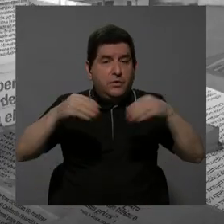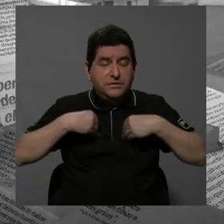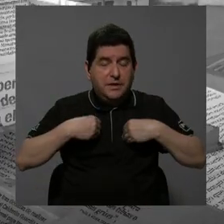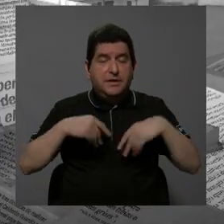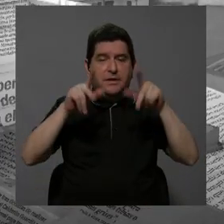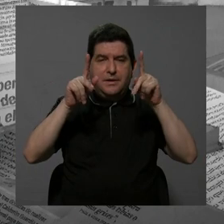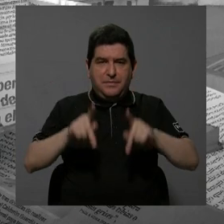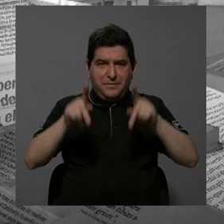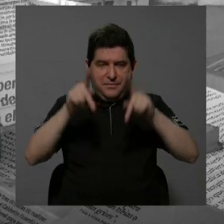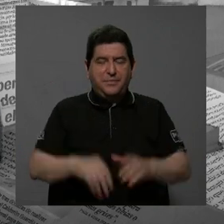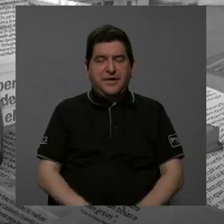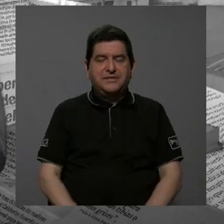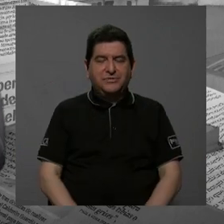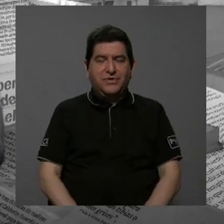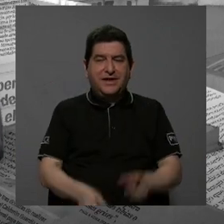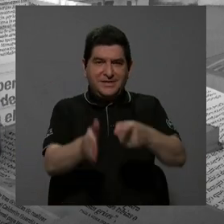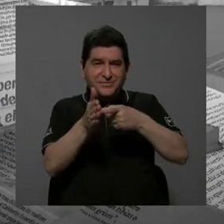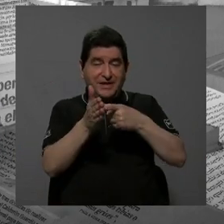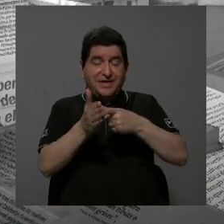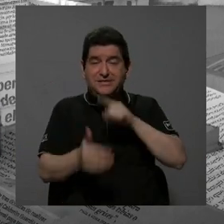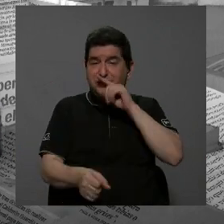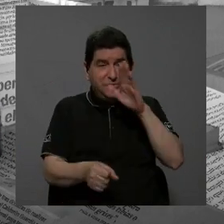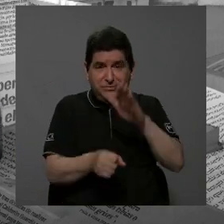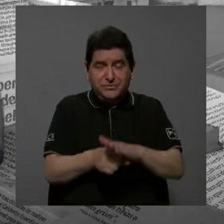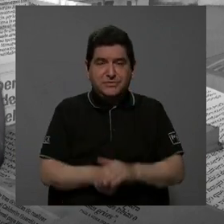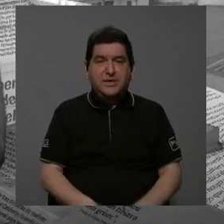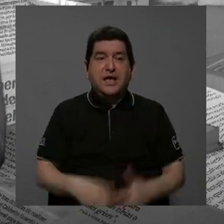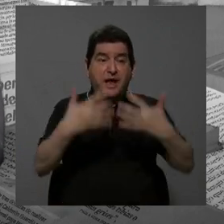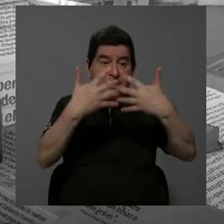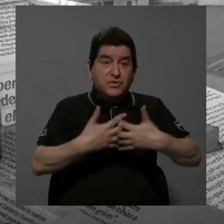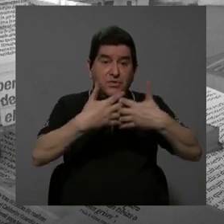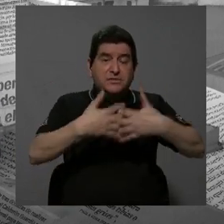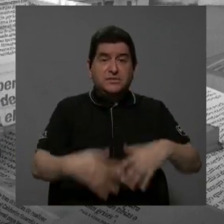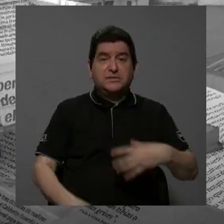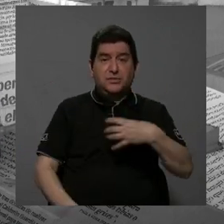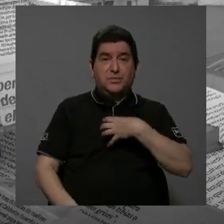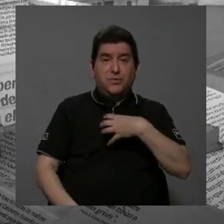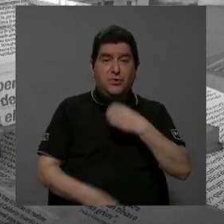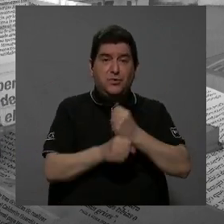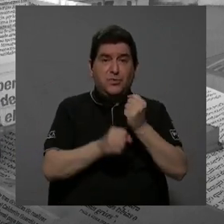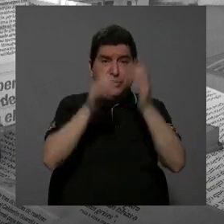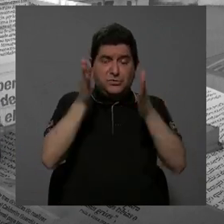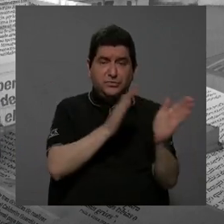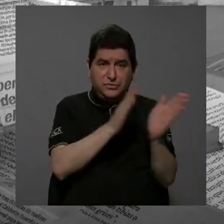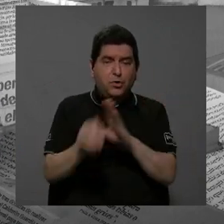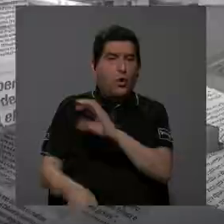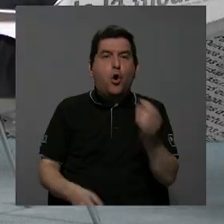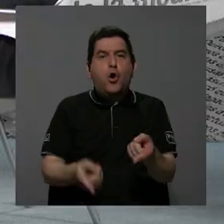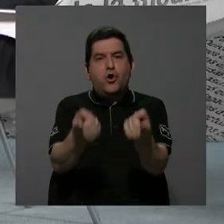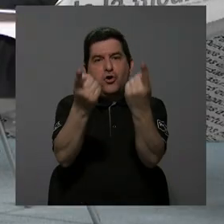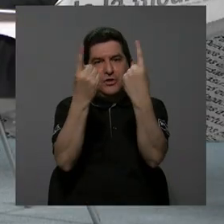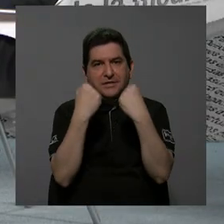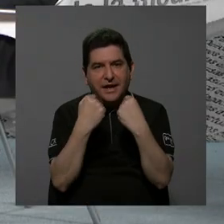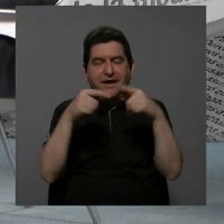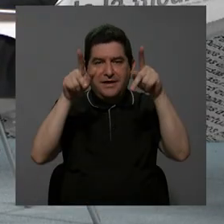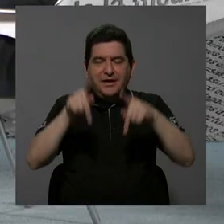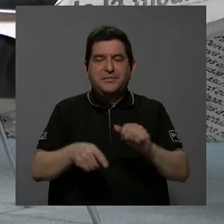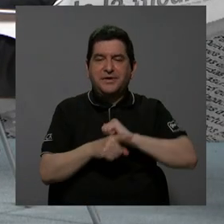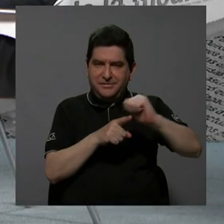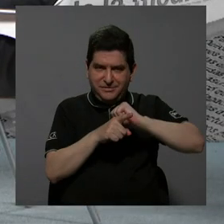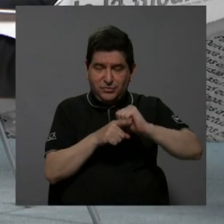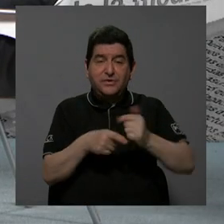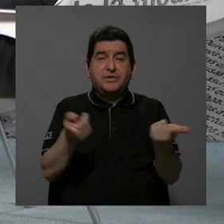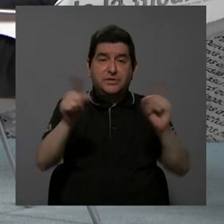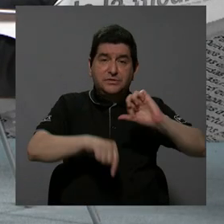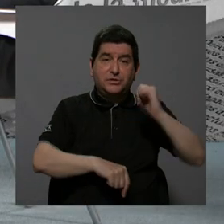requiere o con las capacidades. Entonces van a terminar las empresas teniendo que formar a su personal. O traer personal. traer personal ya capacitado